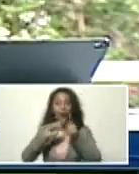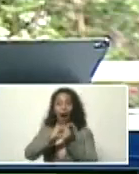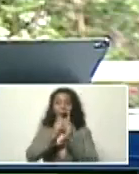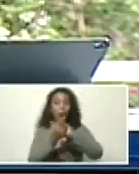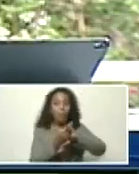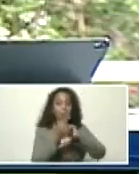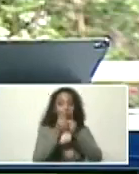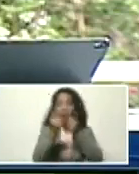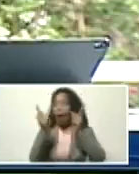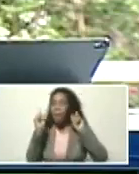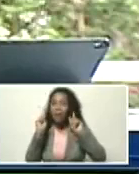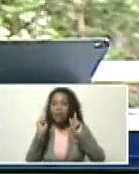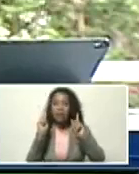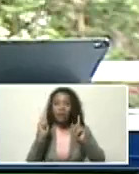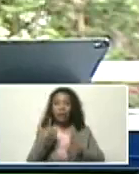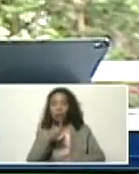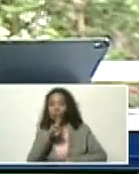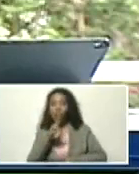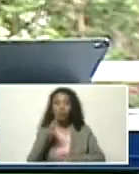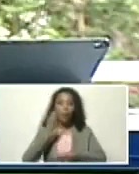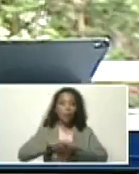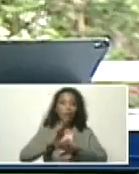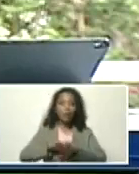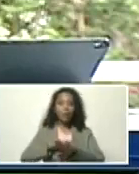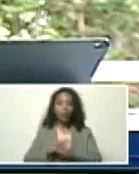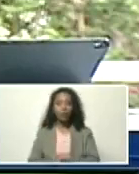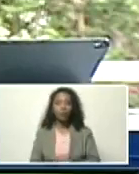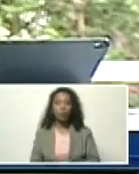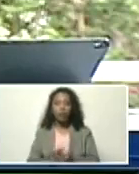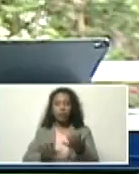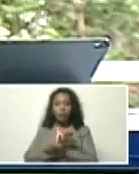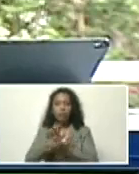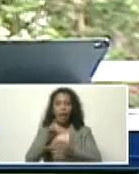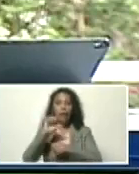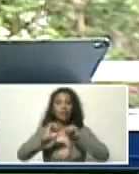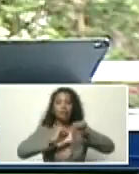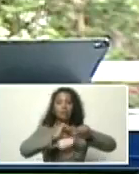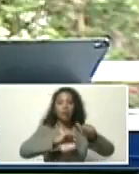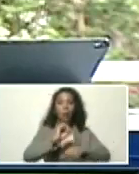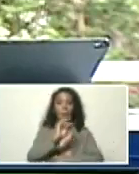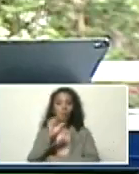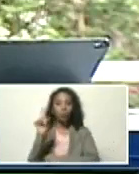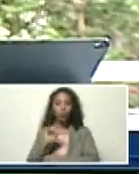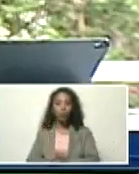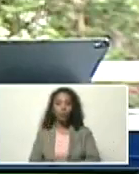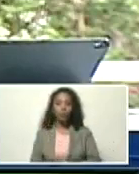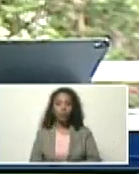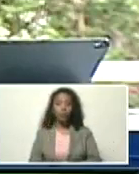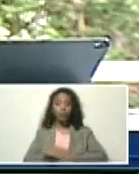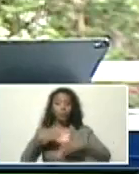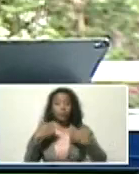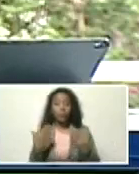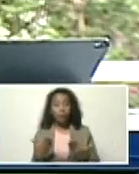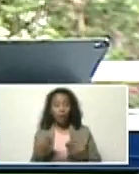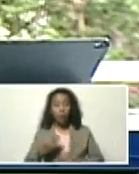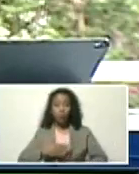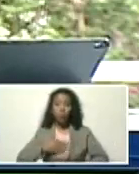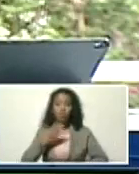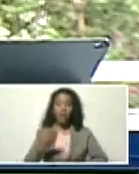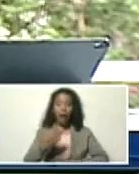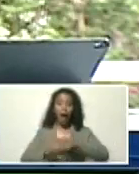climático dramático, trágico en el siglo XXI y las medidas que pudieran